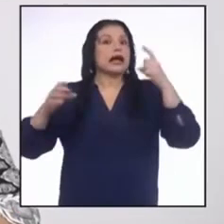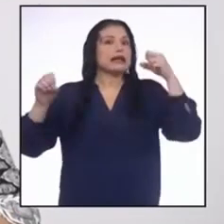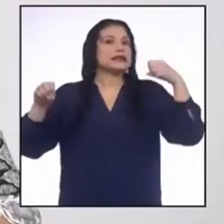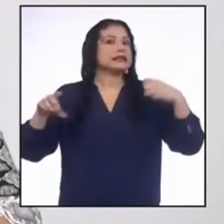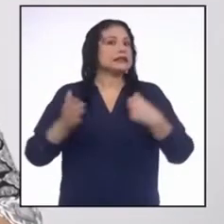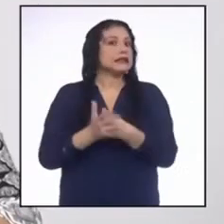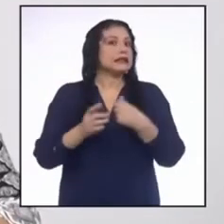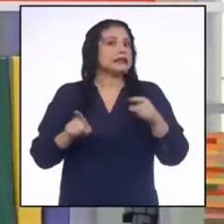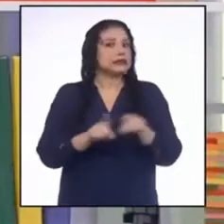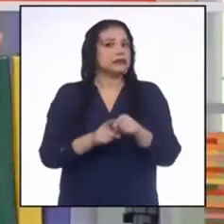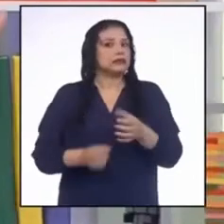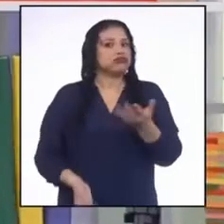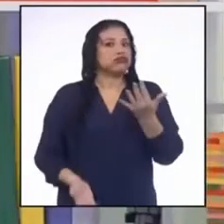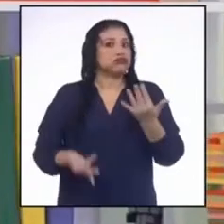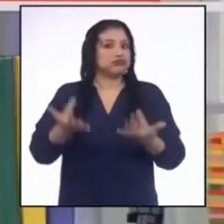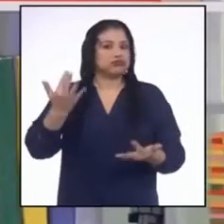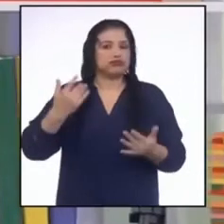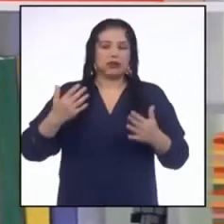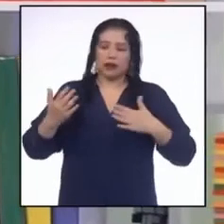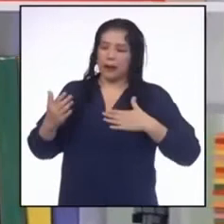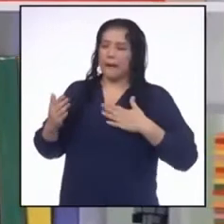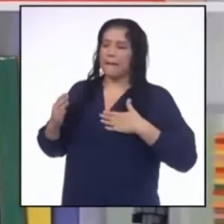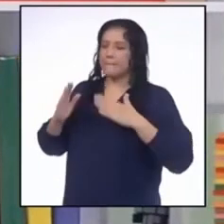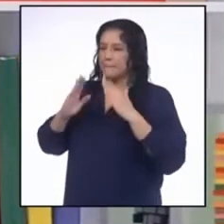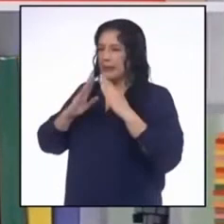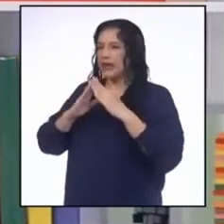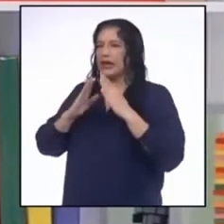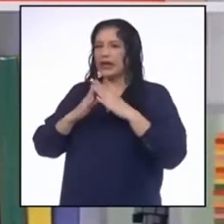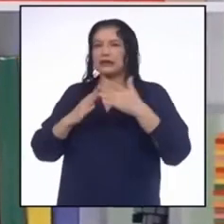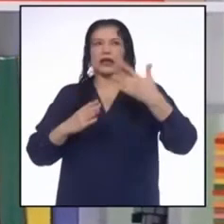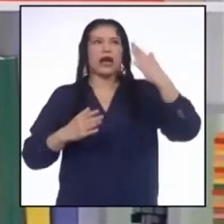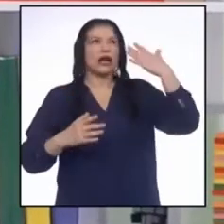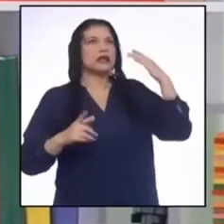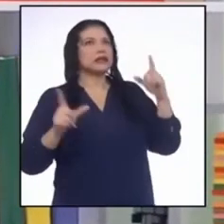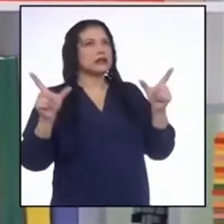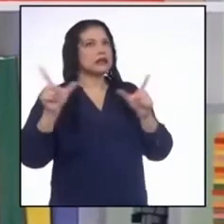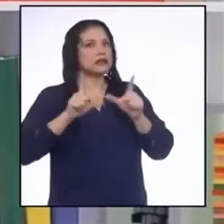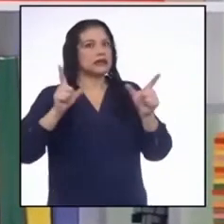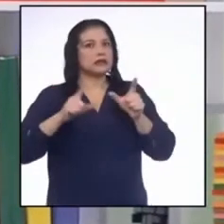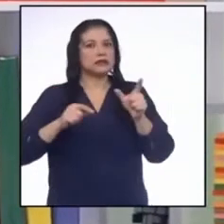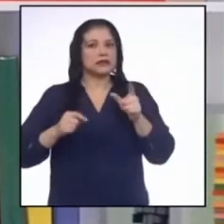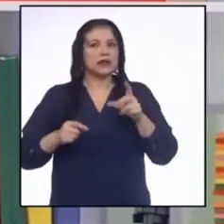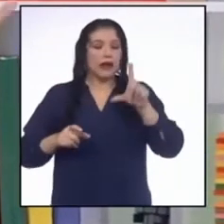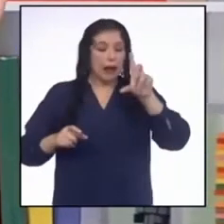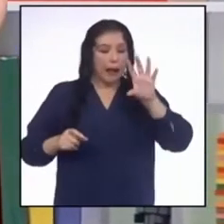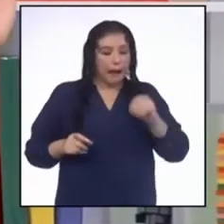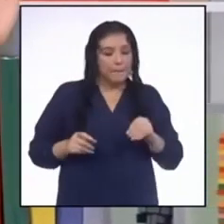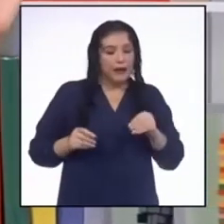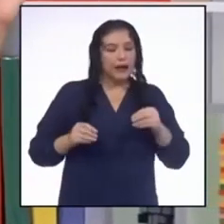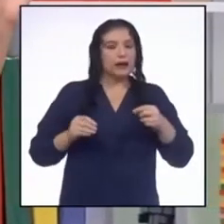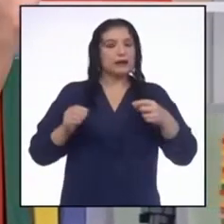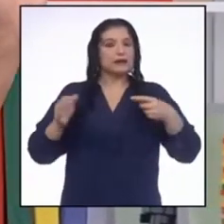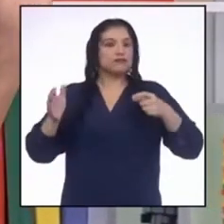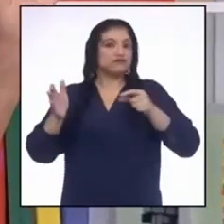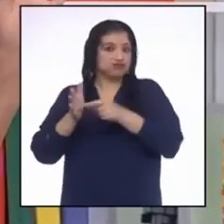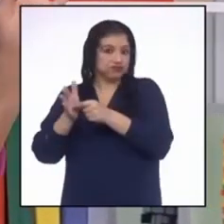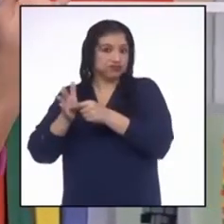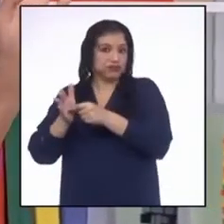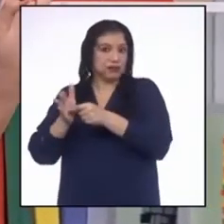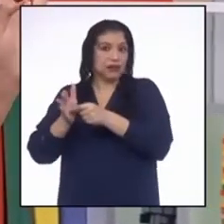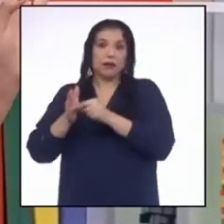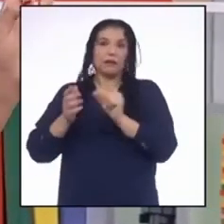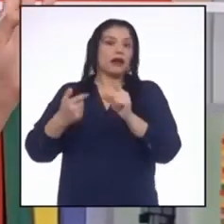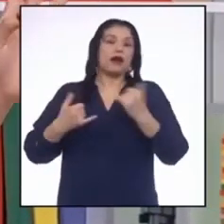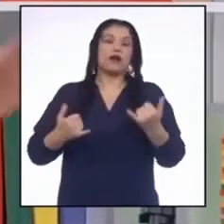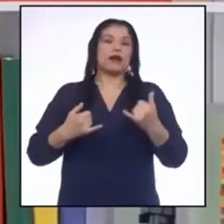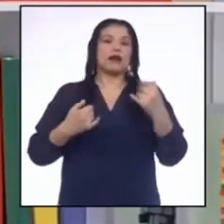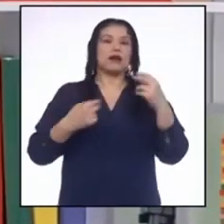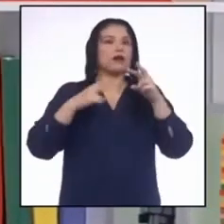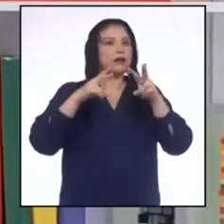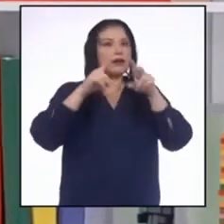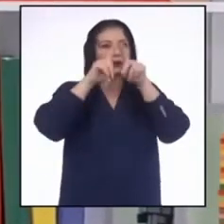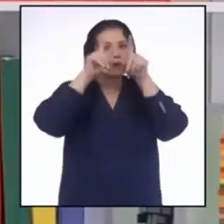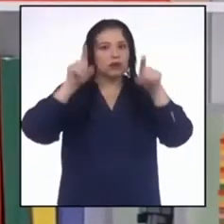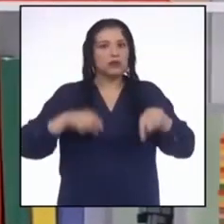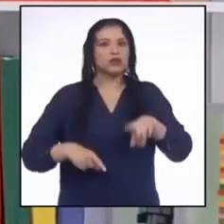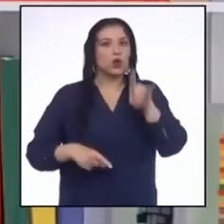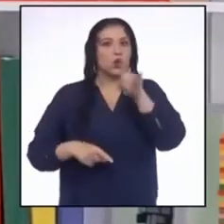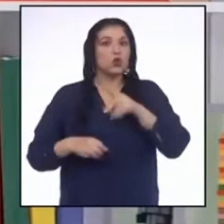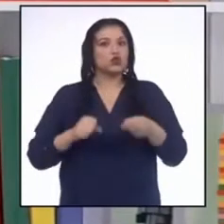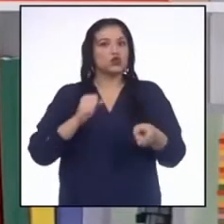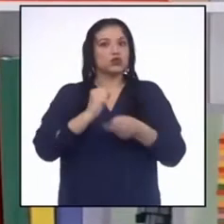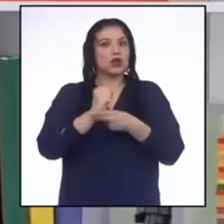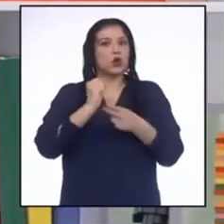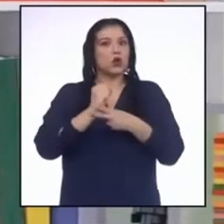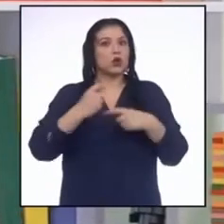Exacto, Junior. En mi casa solíamos apagar el televisor y dejarlo conectado. Ahora, obviamente ya no, porque vi un afiche sobre el uso